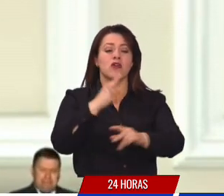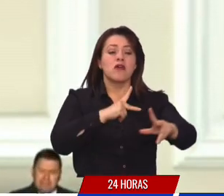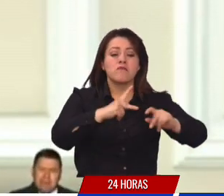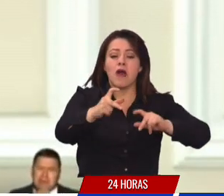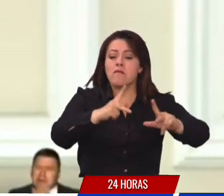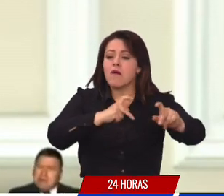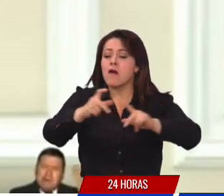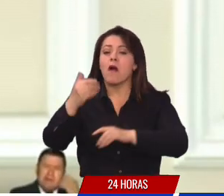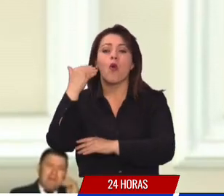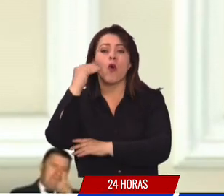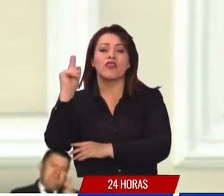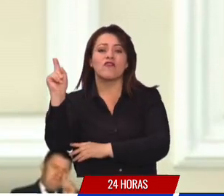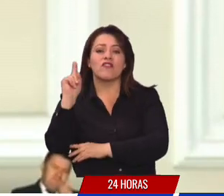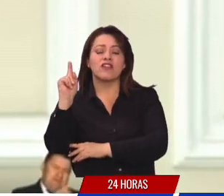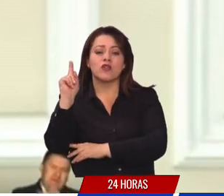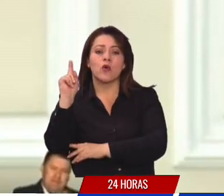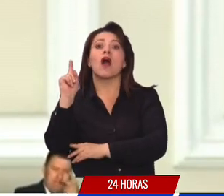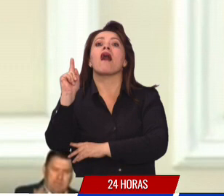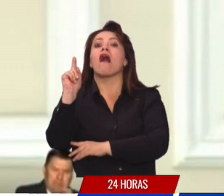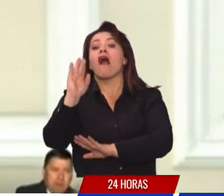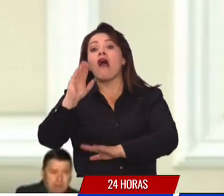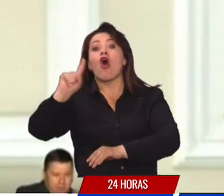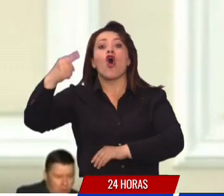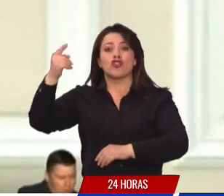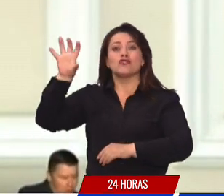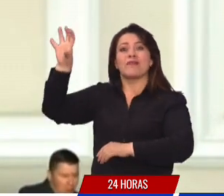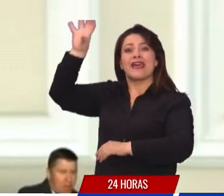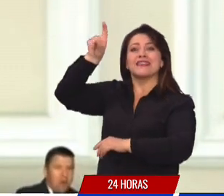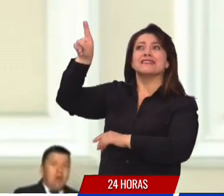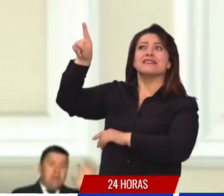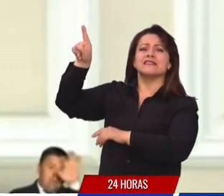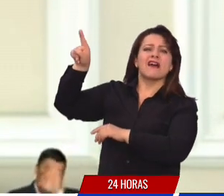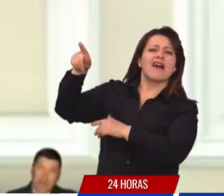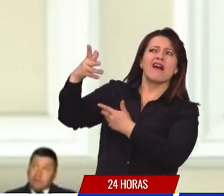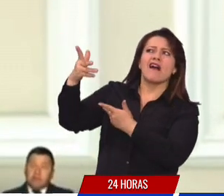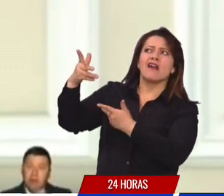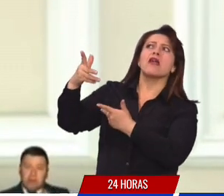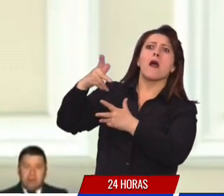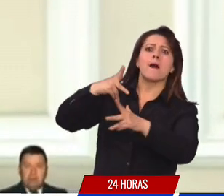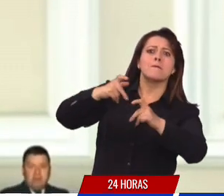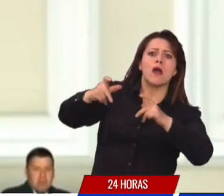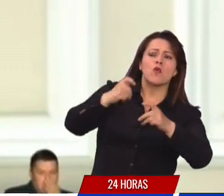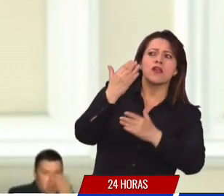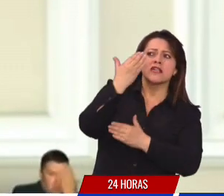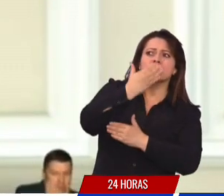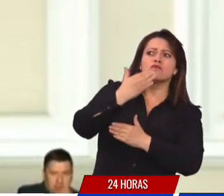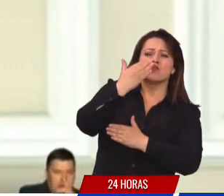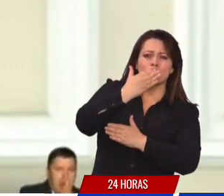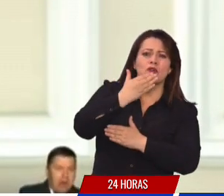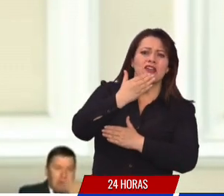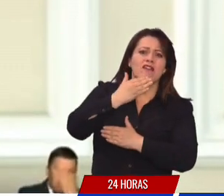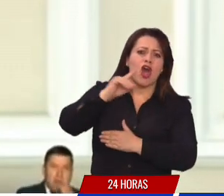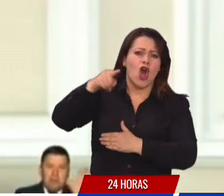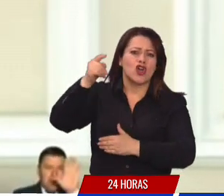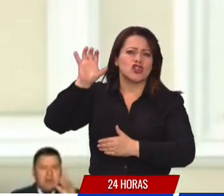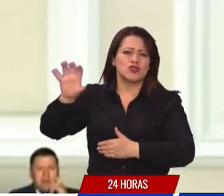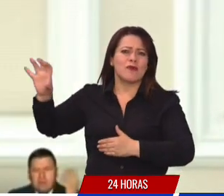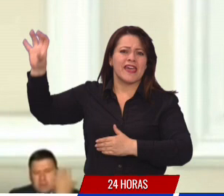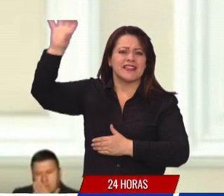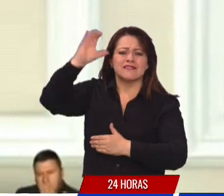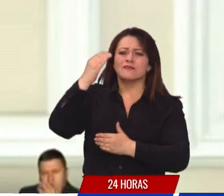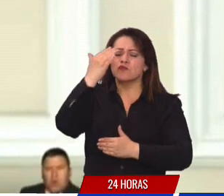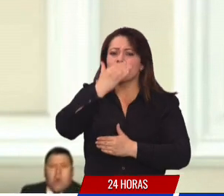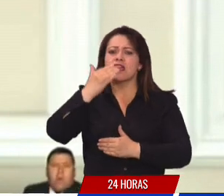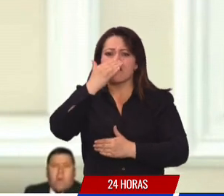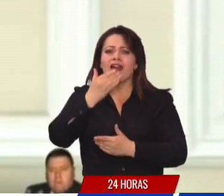estaremos iniciando en febrero y si como sucede en otros países, tenemos acceso a vacunas de prueba como han hecho otros países con un poco, un